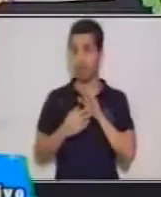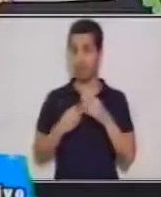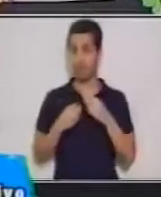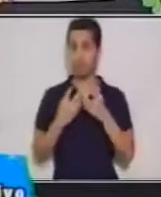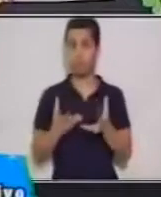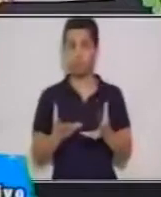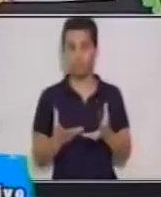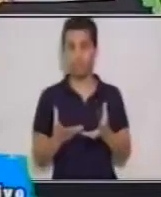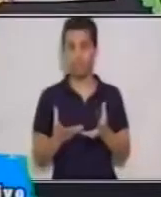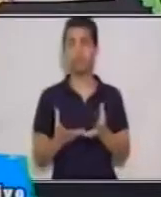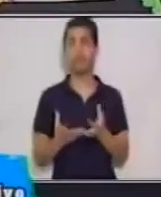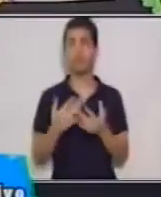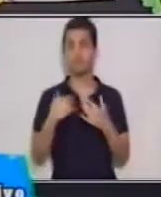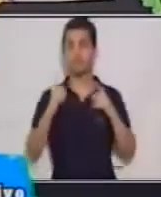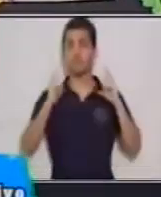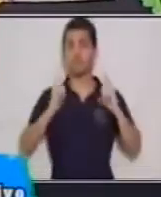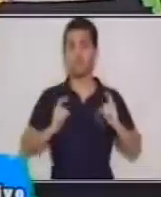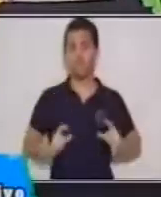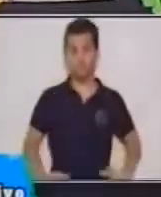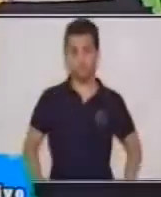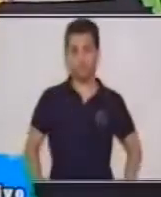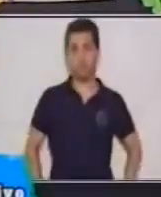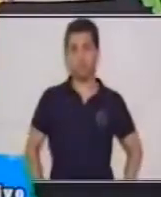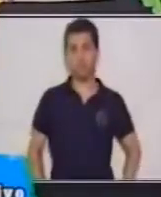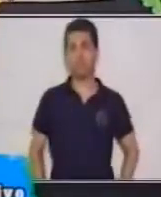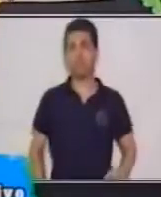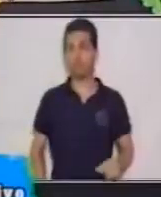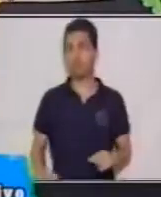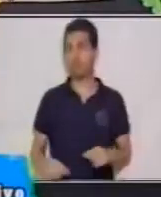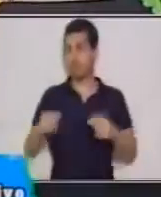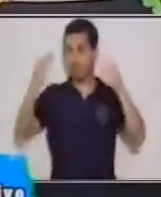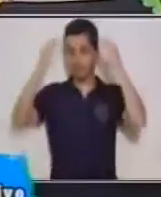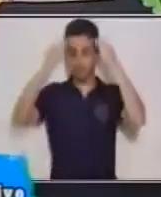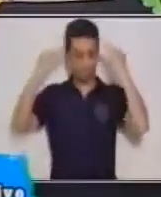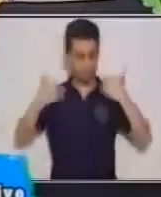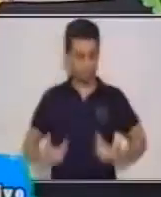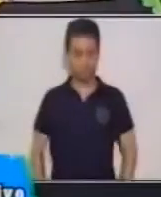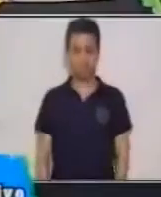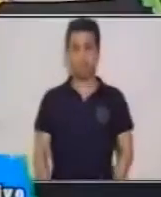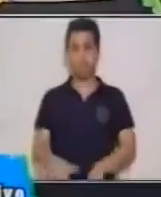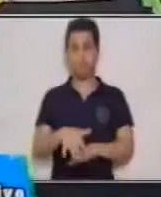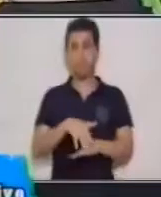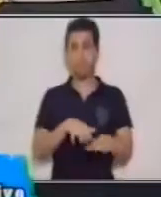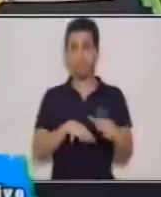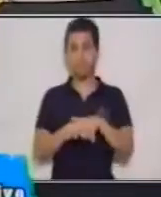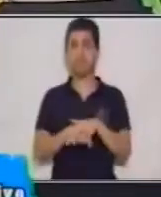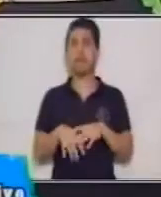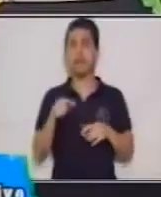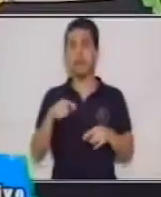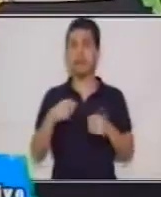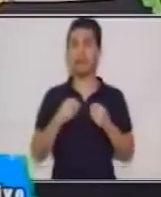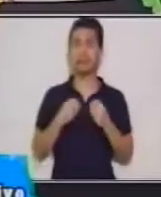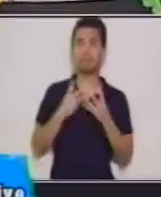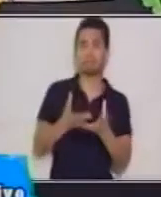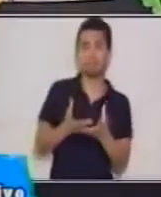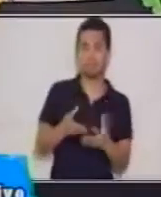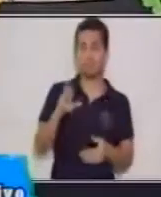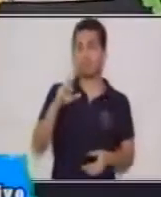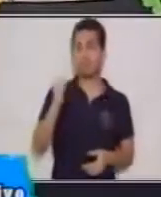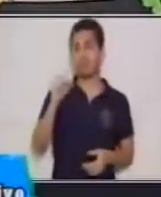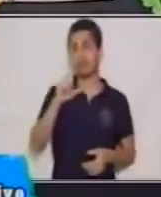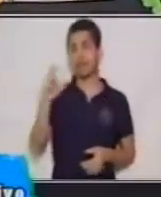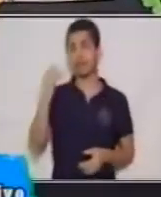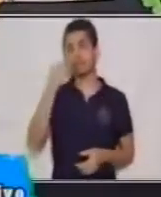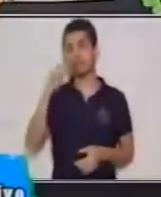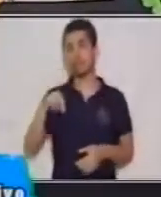Nuestro organismo quiere decir nuestro cuerpo, de la cabeza a la punta de los pies, va a tener esa reacción ante